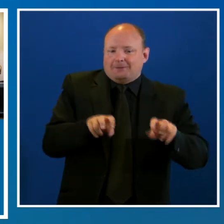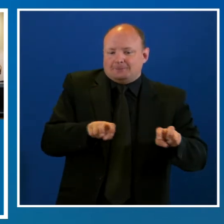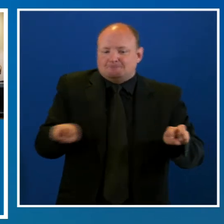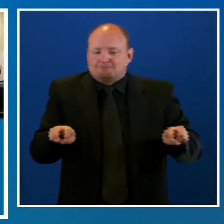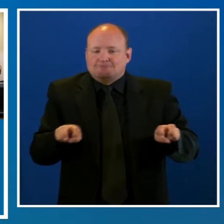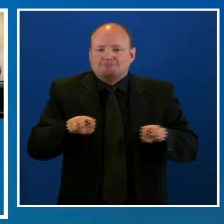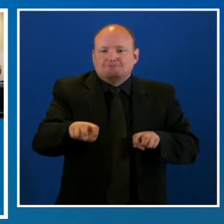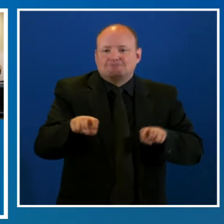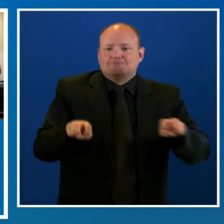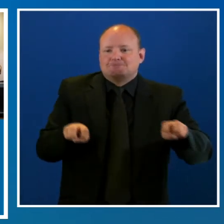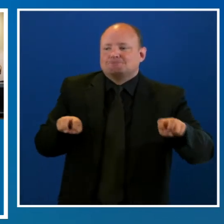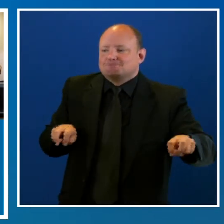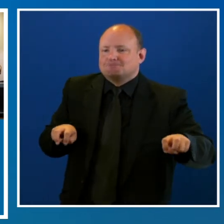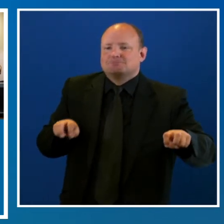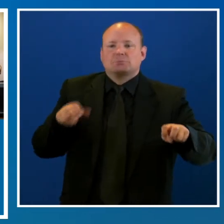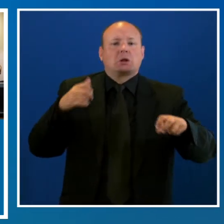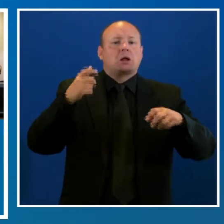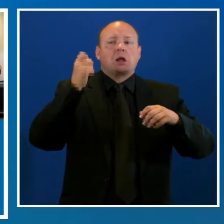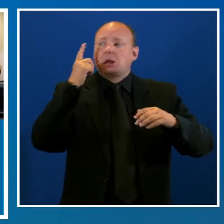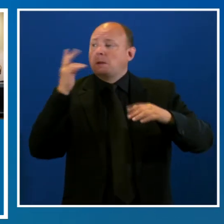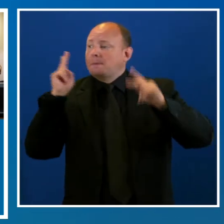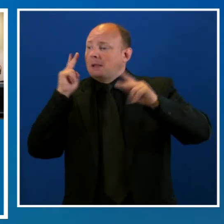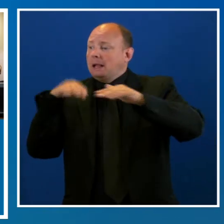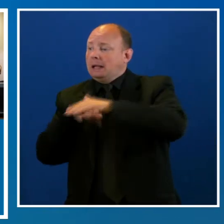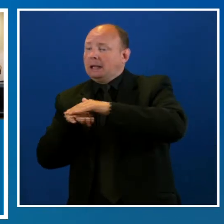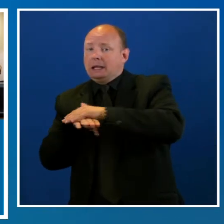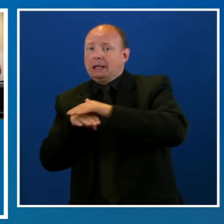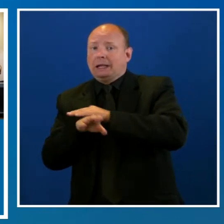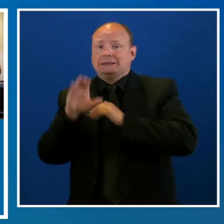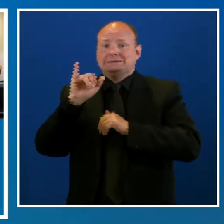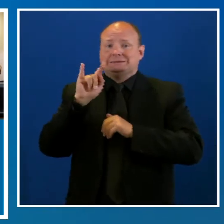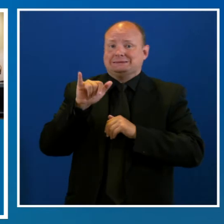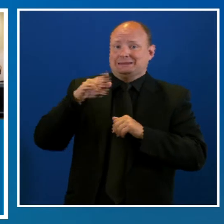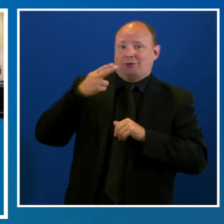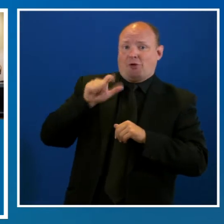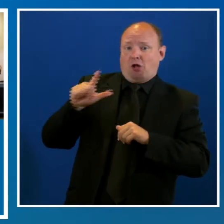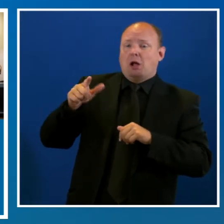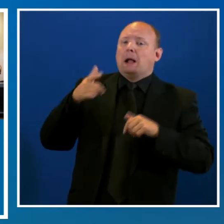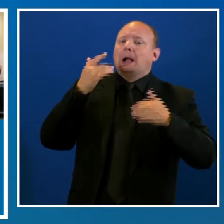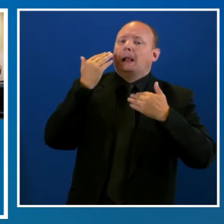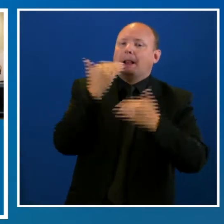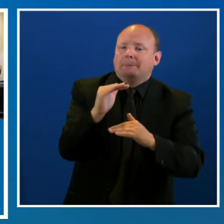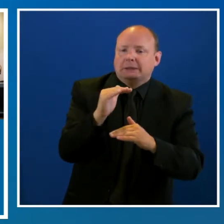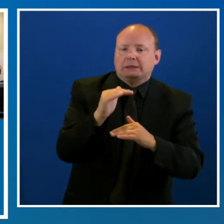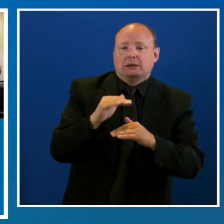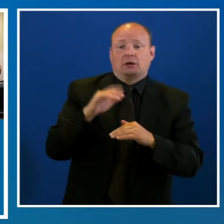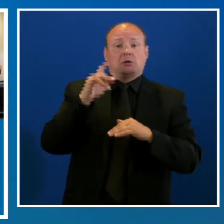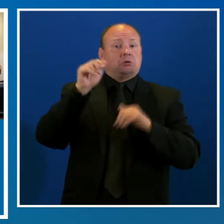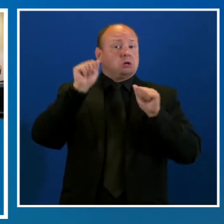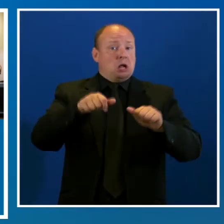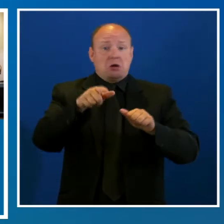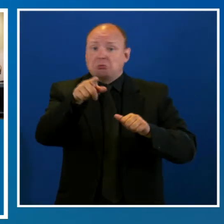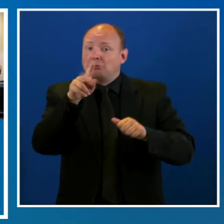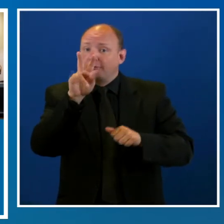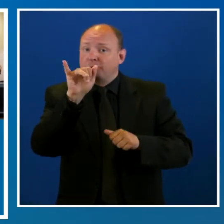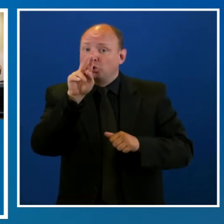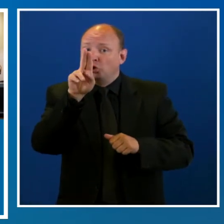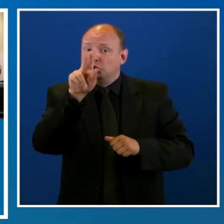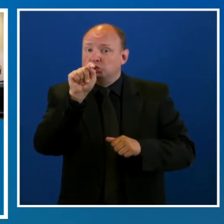capacidad. La opción de participación virtual exitosa también seguirá estando disponible.